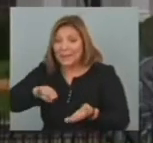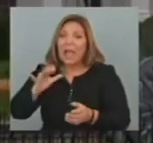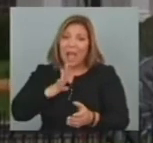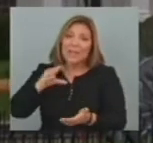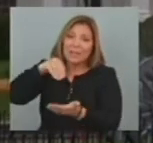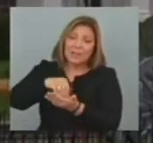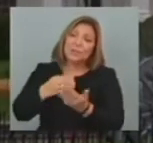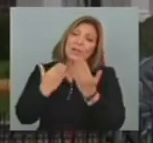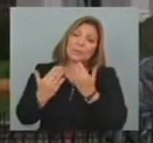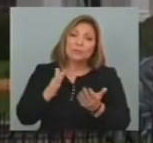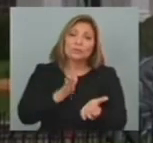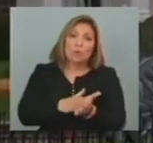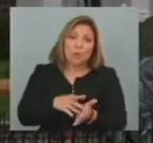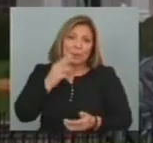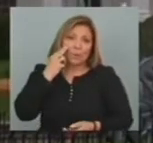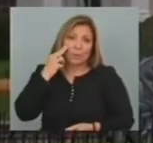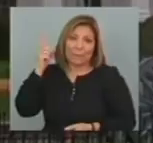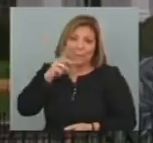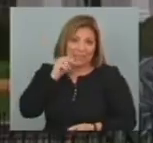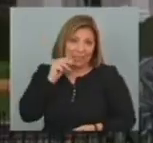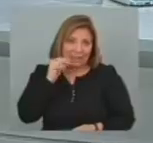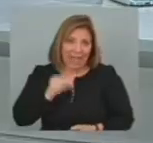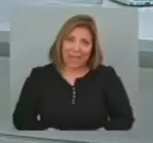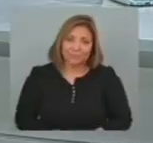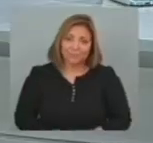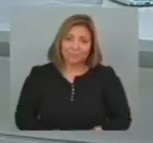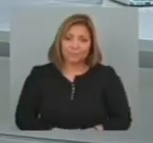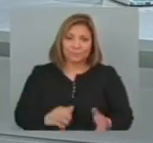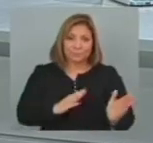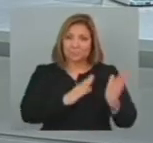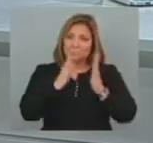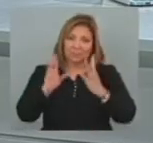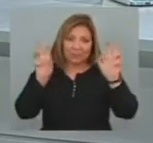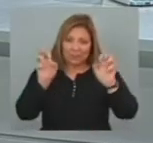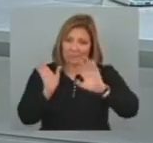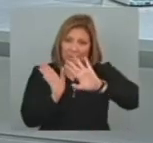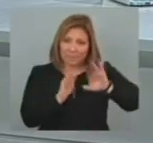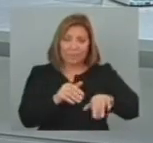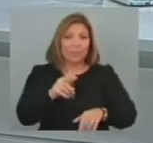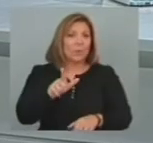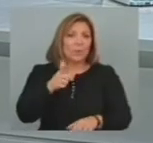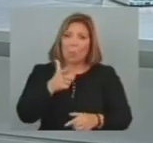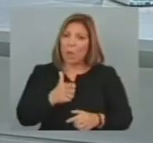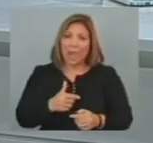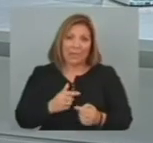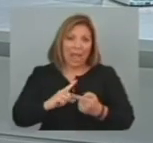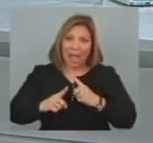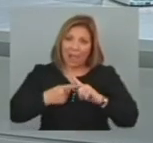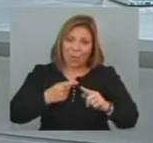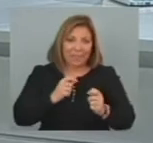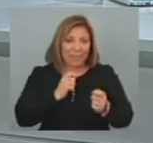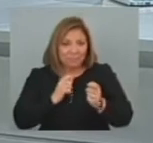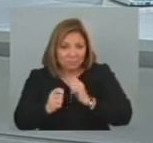un lugar Para hablar sobre la situación en Siria Cambiamos ahora de tema No hubo avances En la